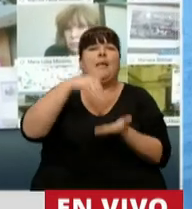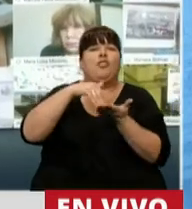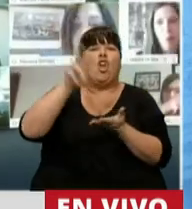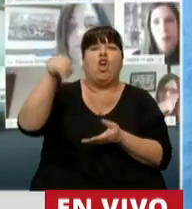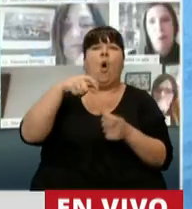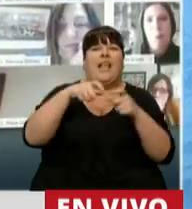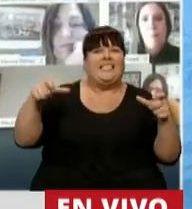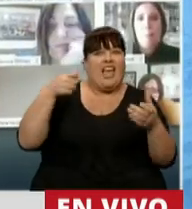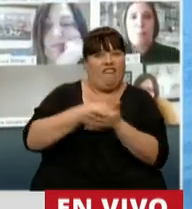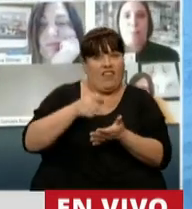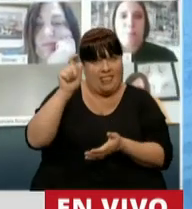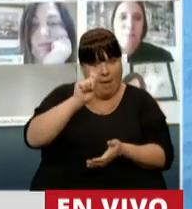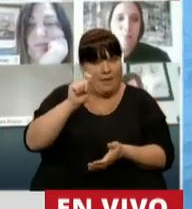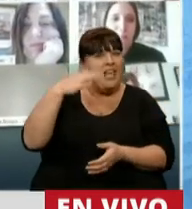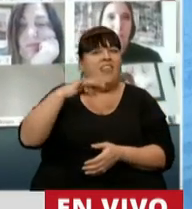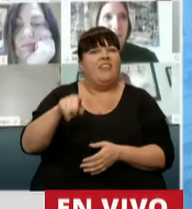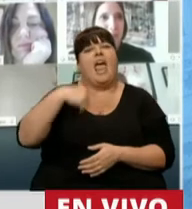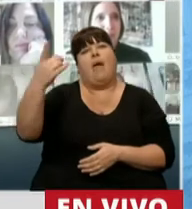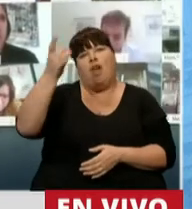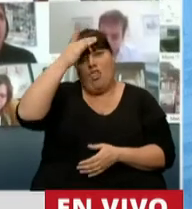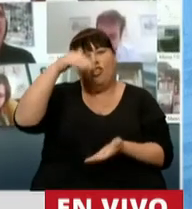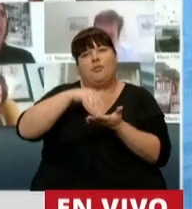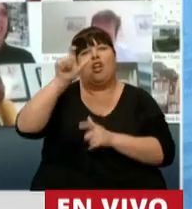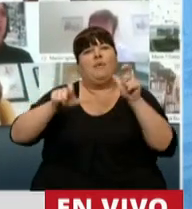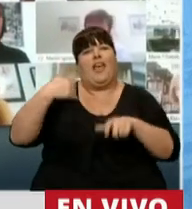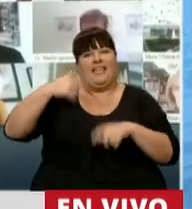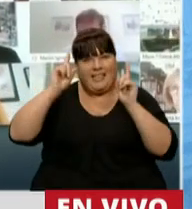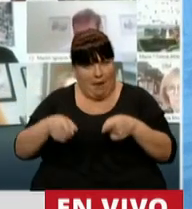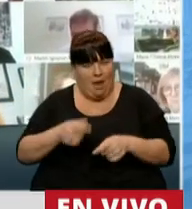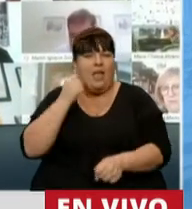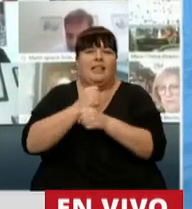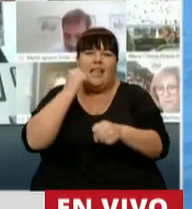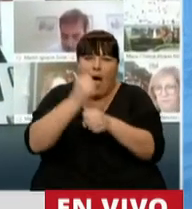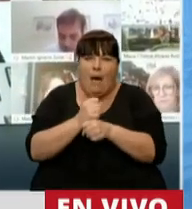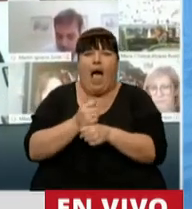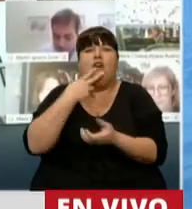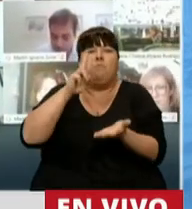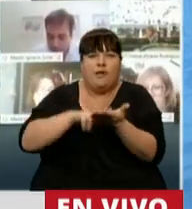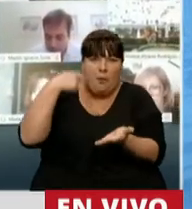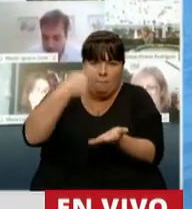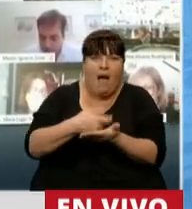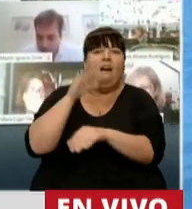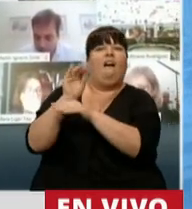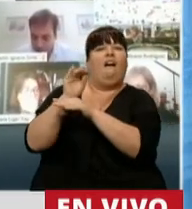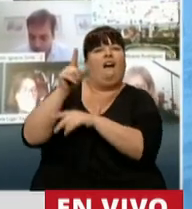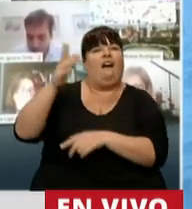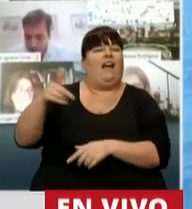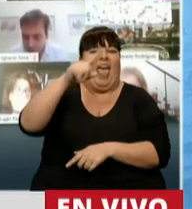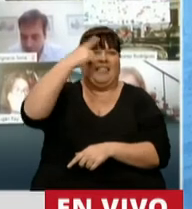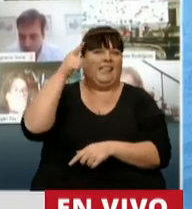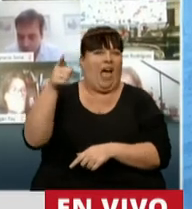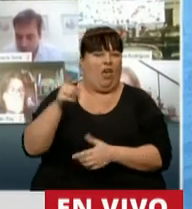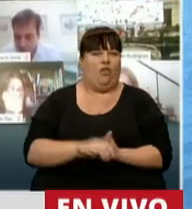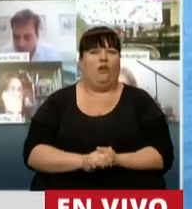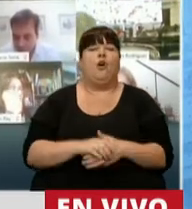cheques a fin de mes tienen que producir otros 12 millones de argentinos que con su trabajo, con sus tributos, pueden alimentar esa maquinaria estatal.